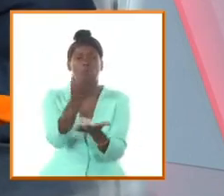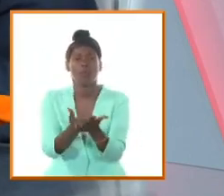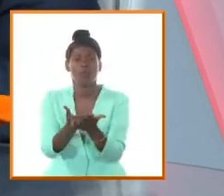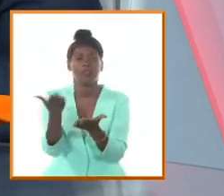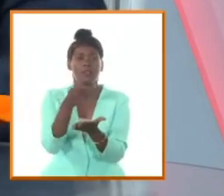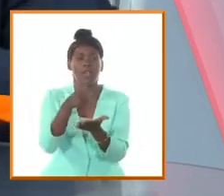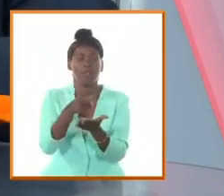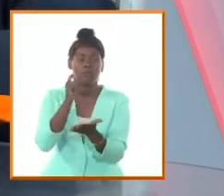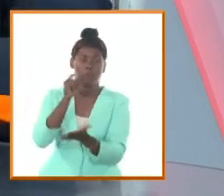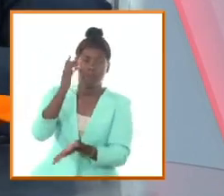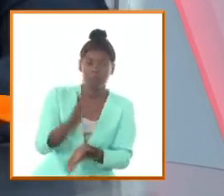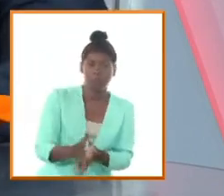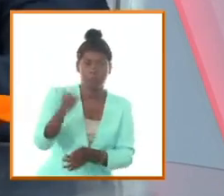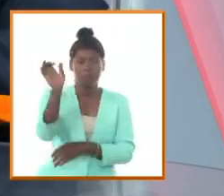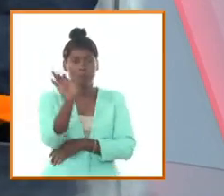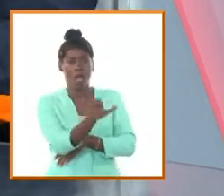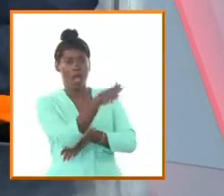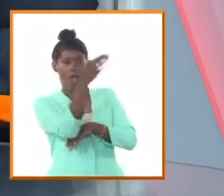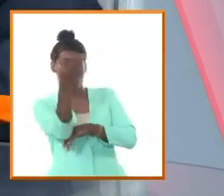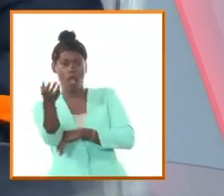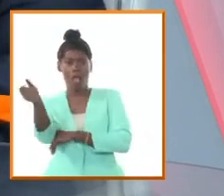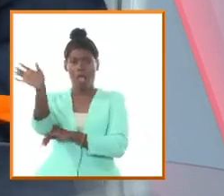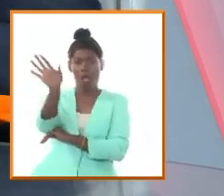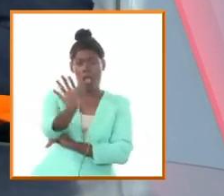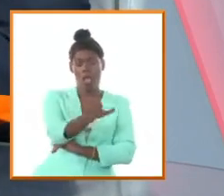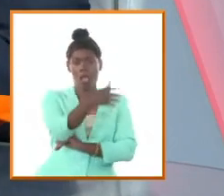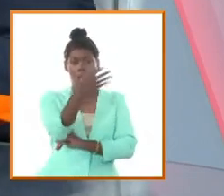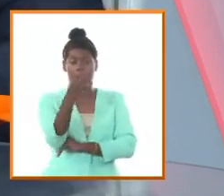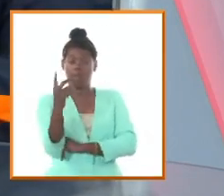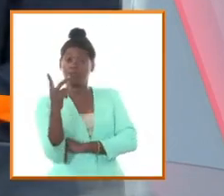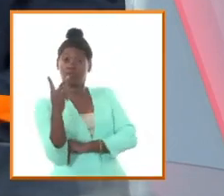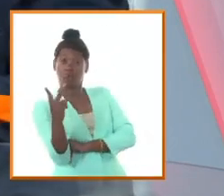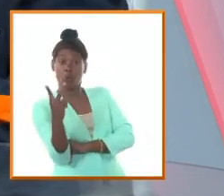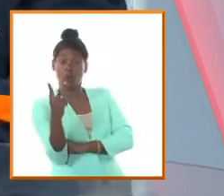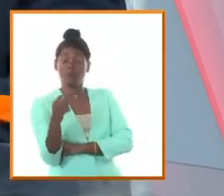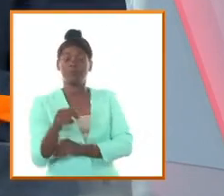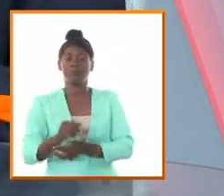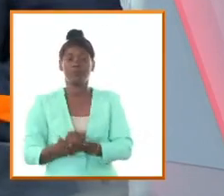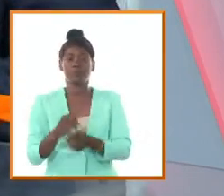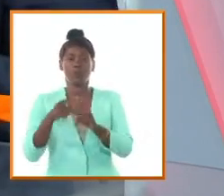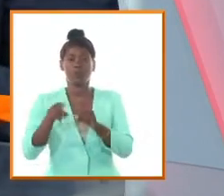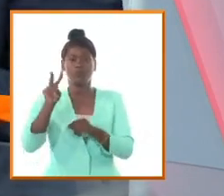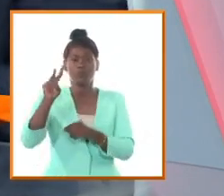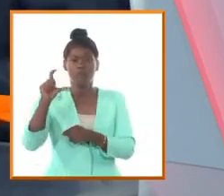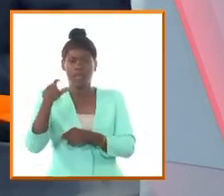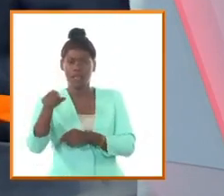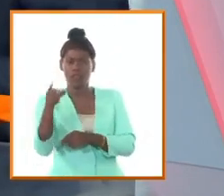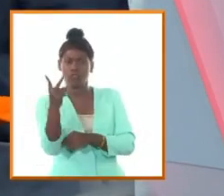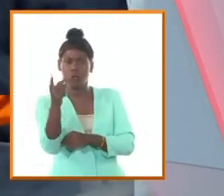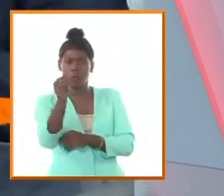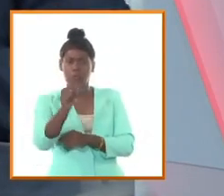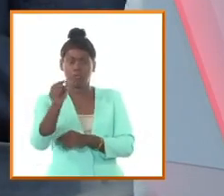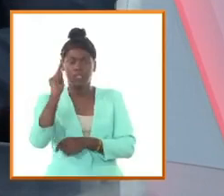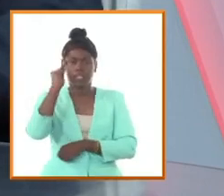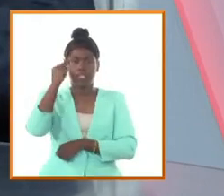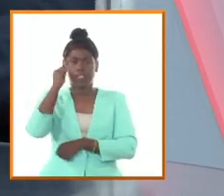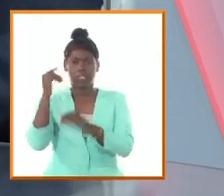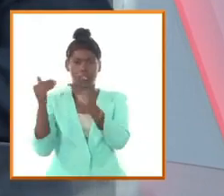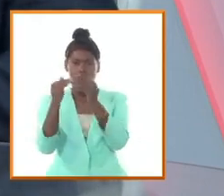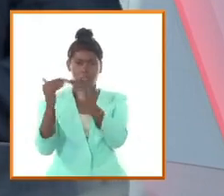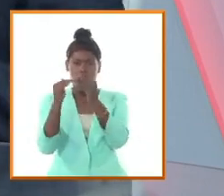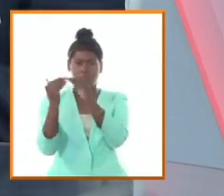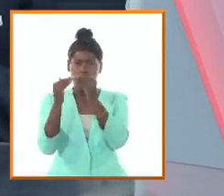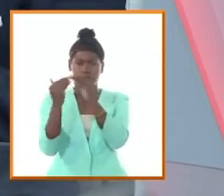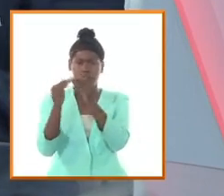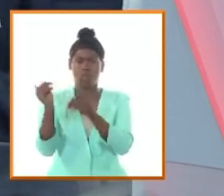Machado pero a renglón seguido otros dos villareños Antonio Lorda y Honorato del Castillo se ensalzaron en una discusión